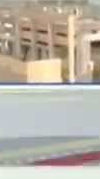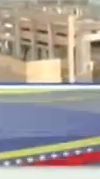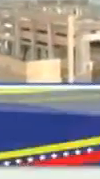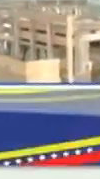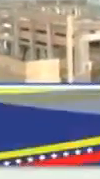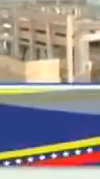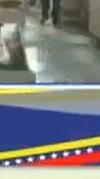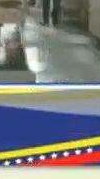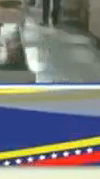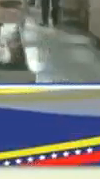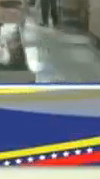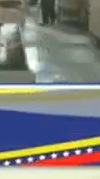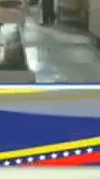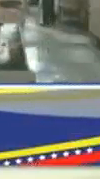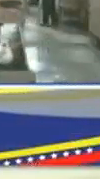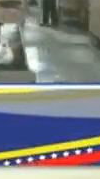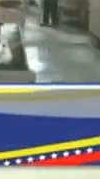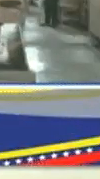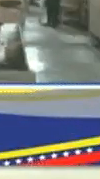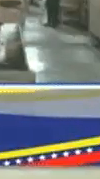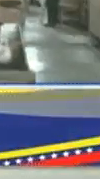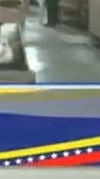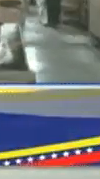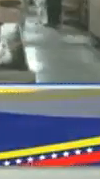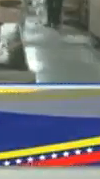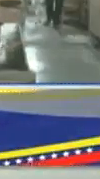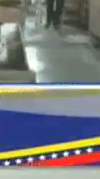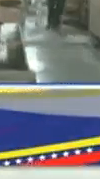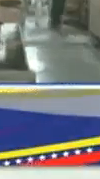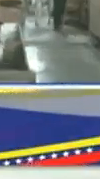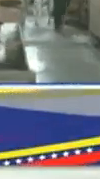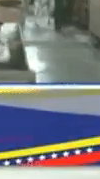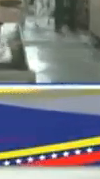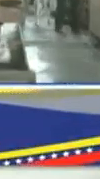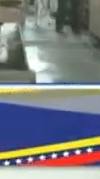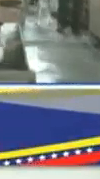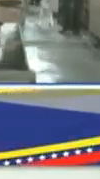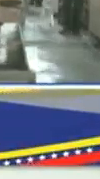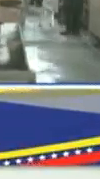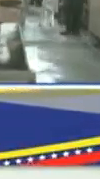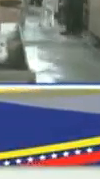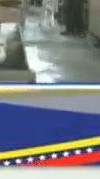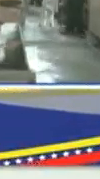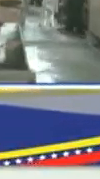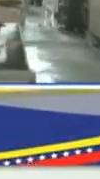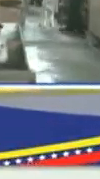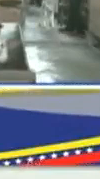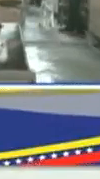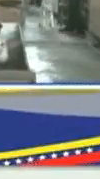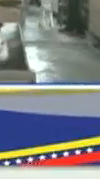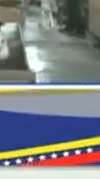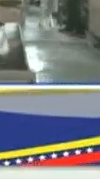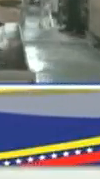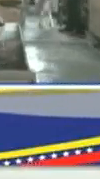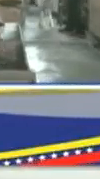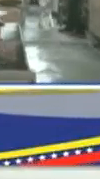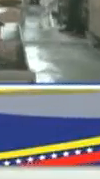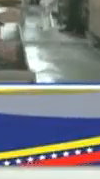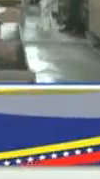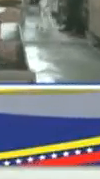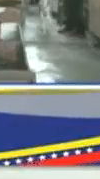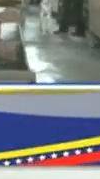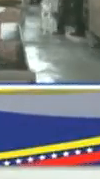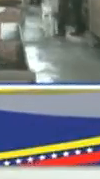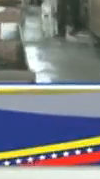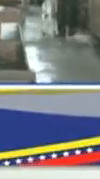general de esta finca me plantearon un conjunto de medidas que hay que tomar para favorecer el fortalecimiento de